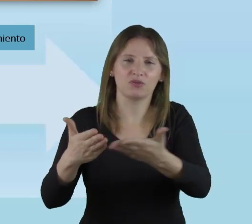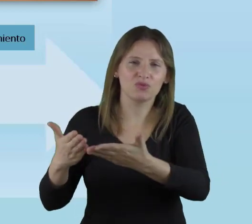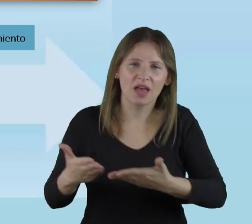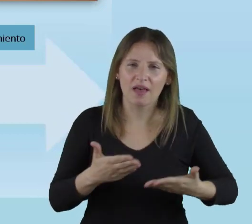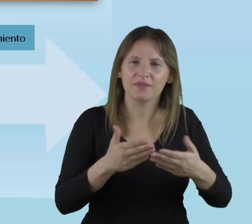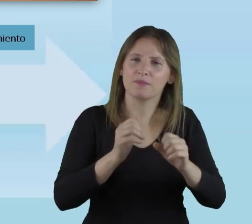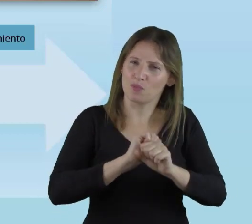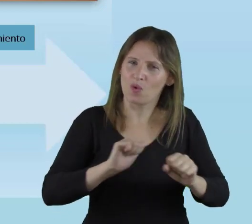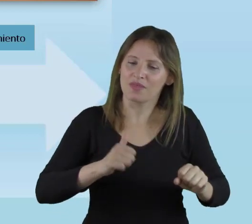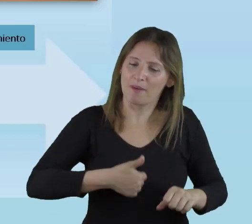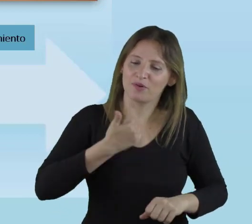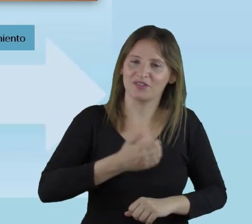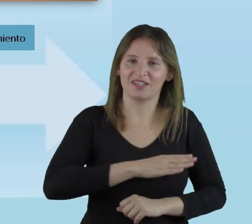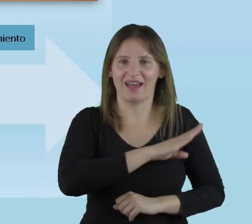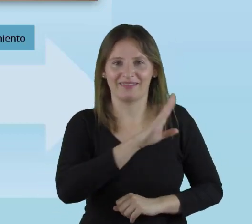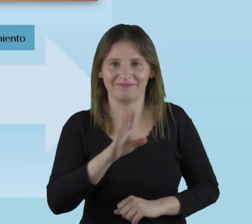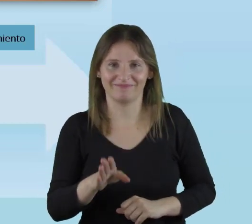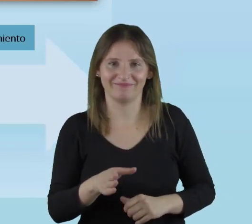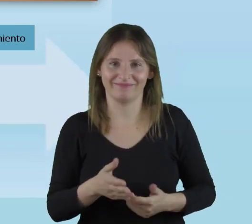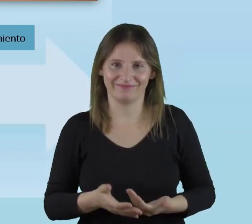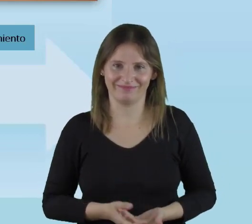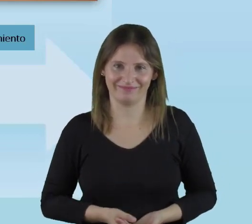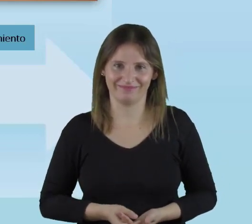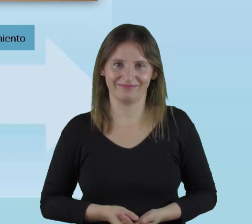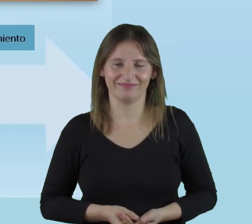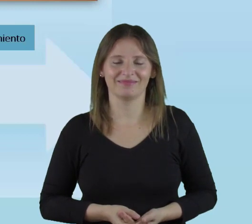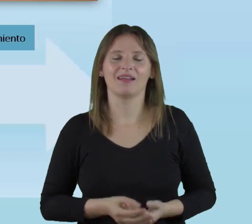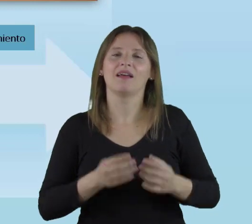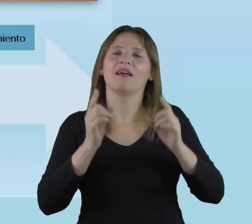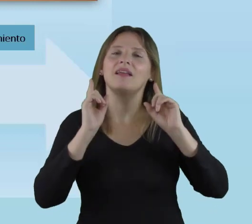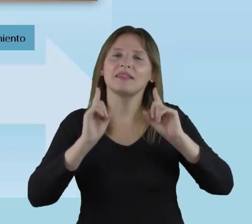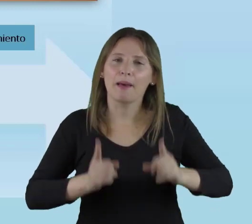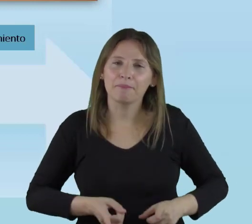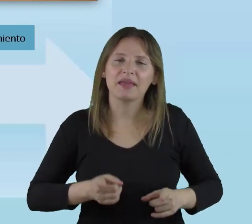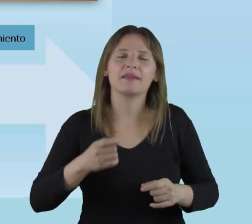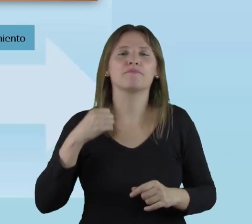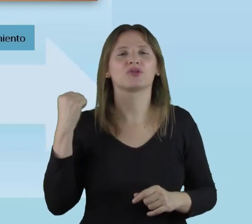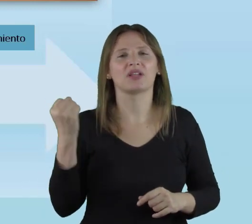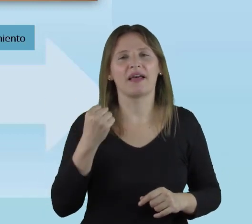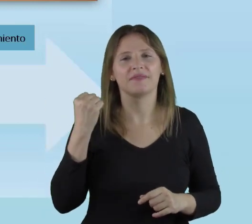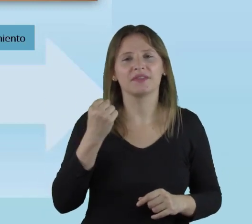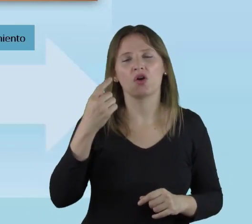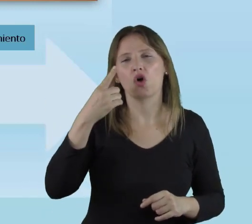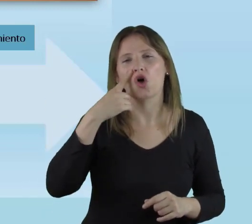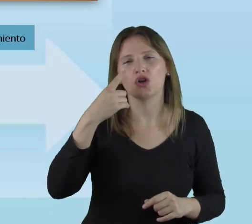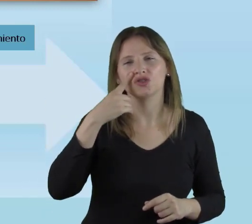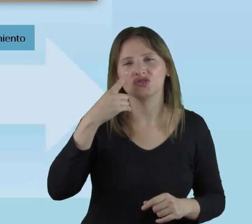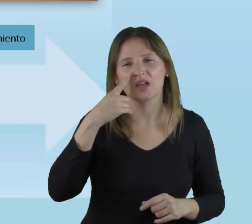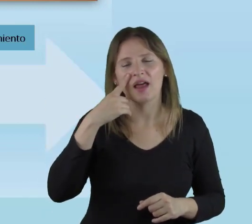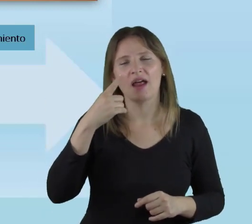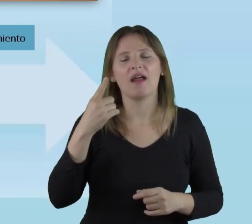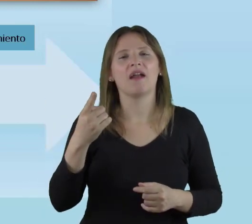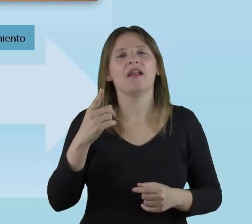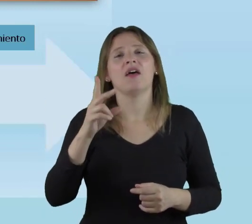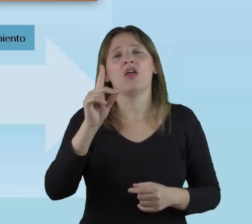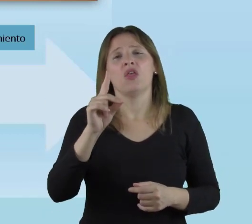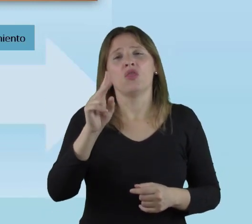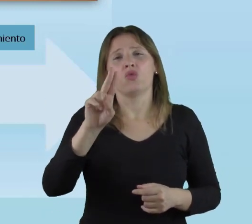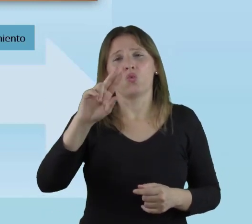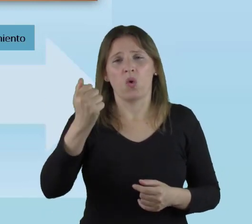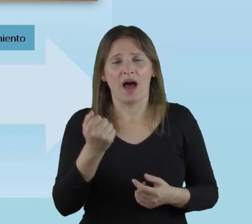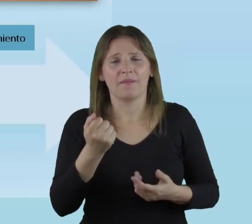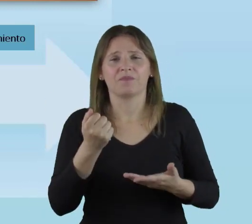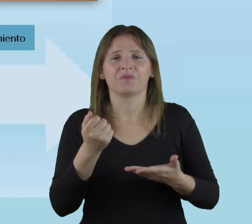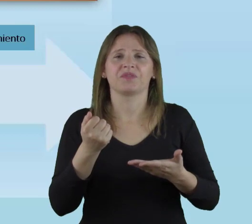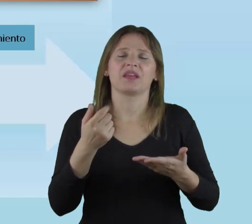para que los estudiantes hagan uso de estos espacios. También es importante conocer